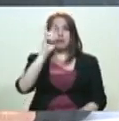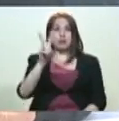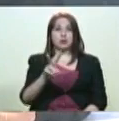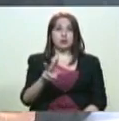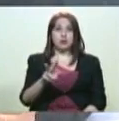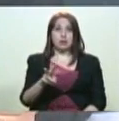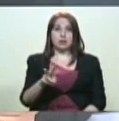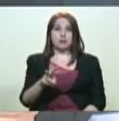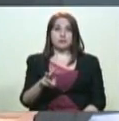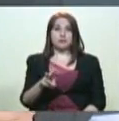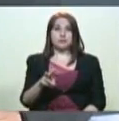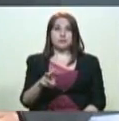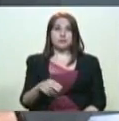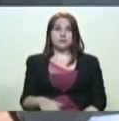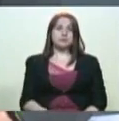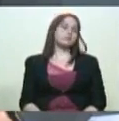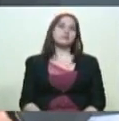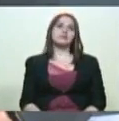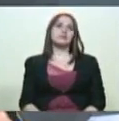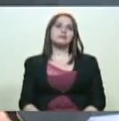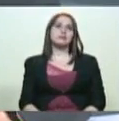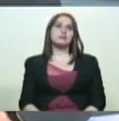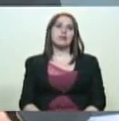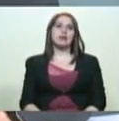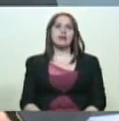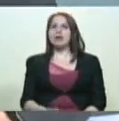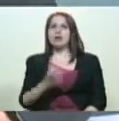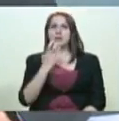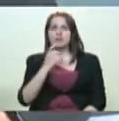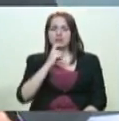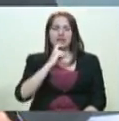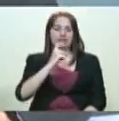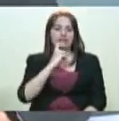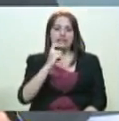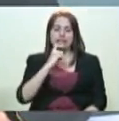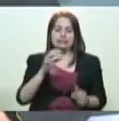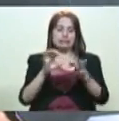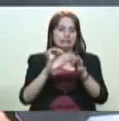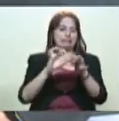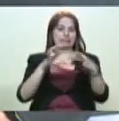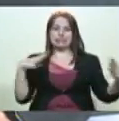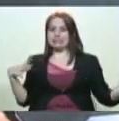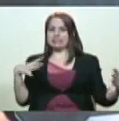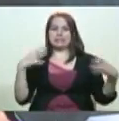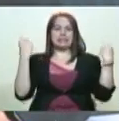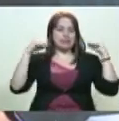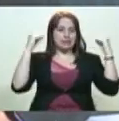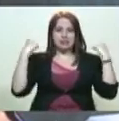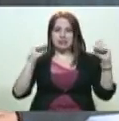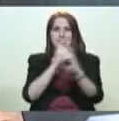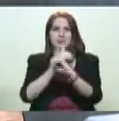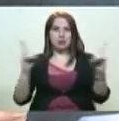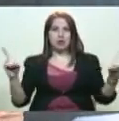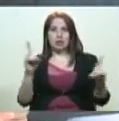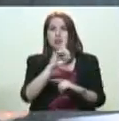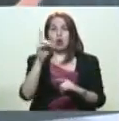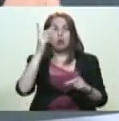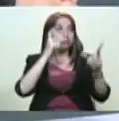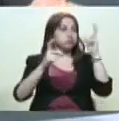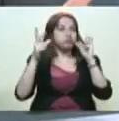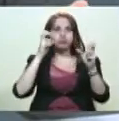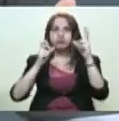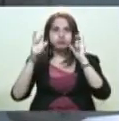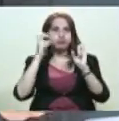lejos de, digamos, dificultar, alejar el ejercicio democrático, estamos escuchando más bien